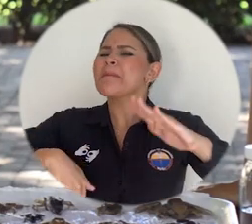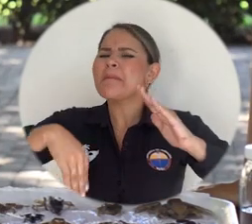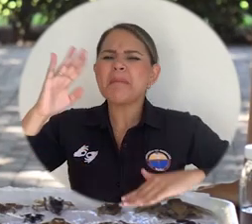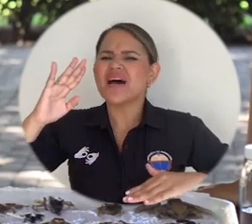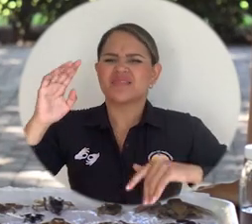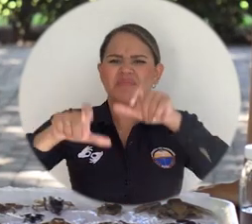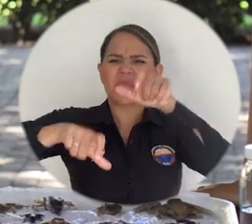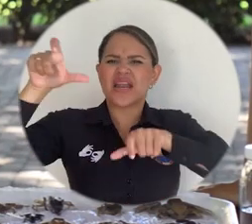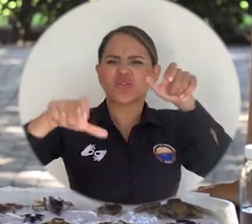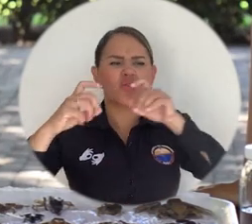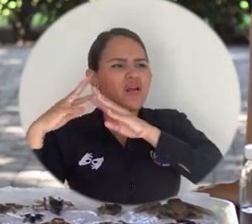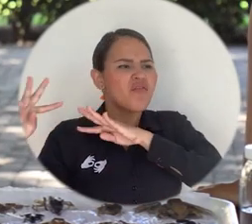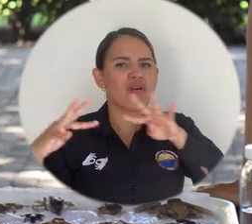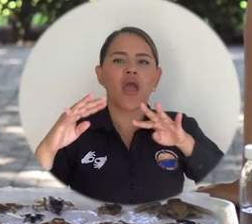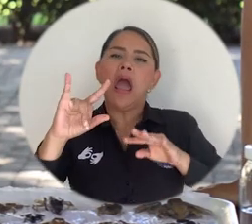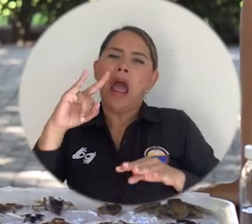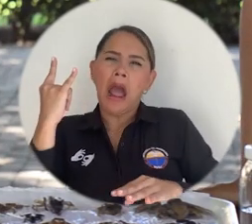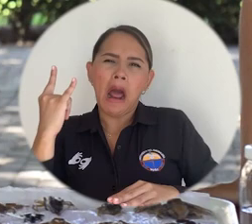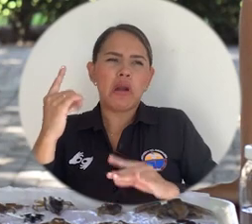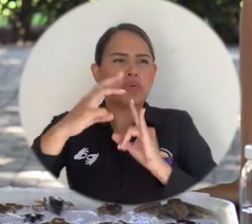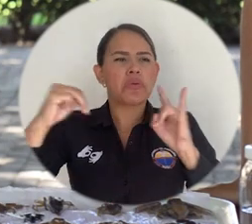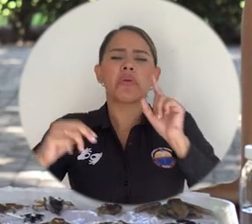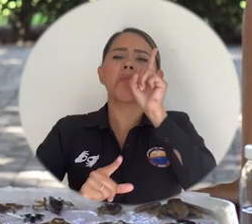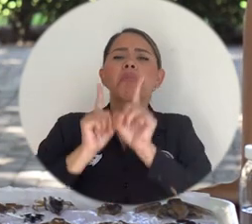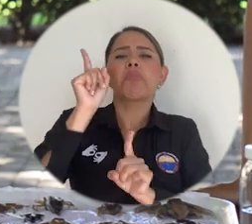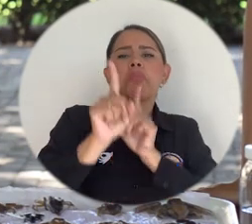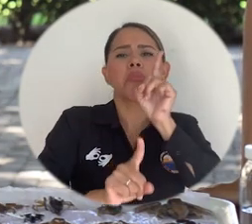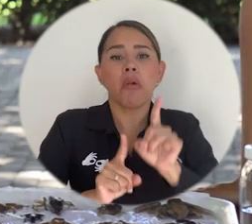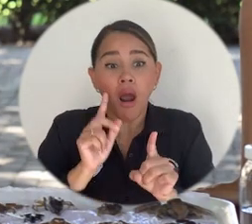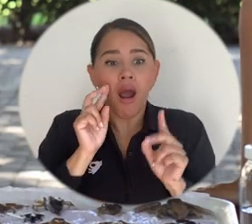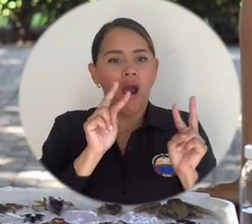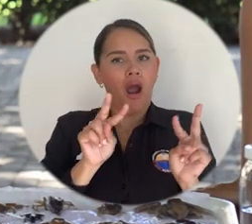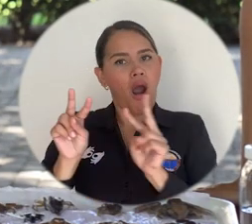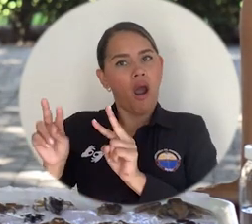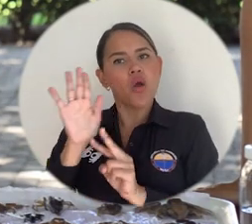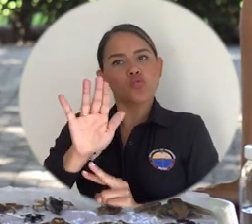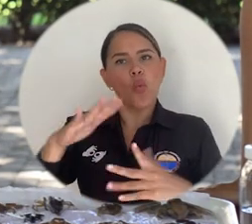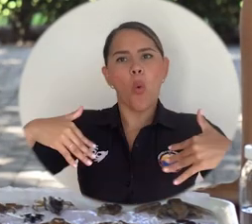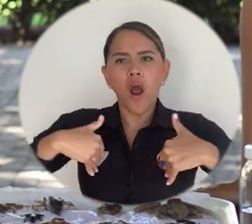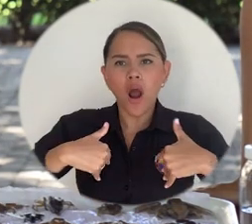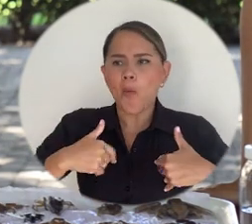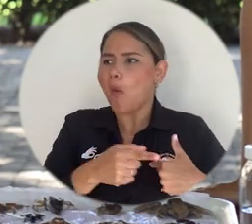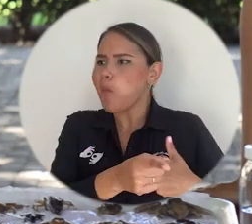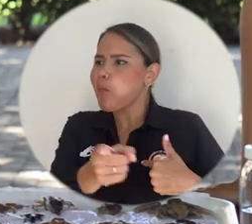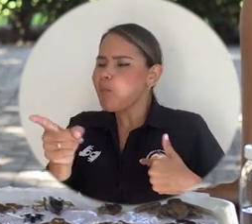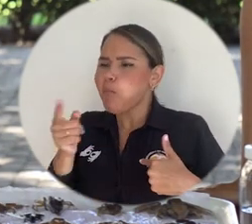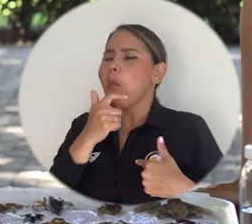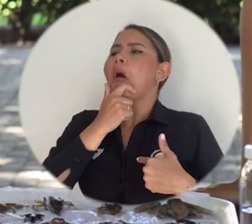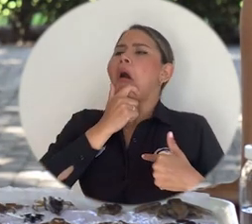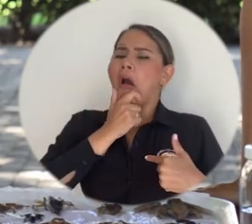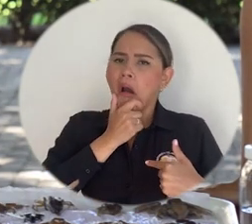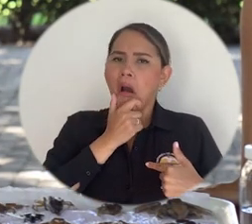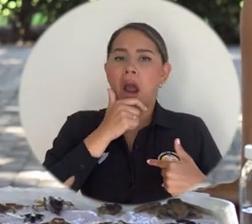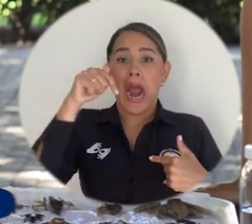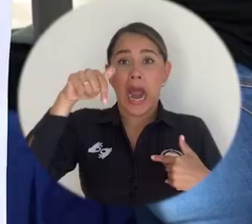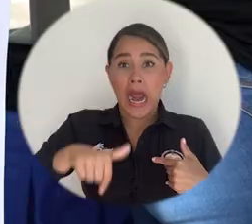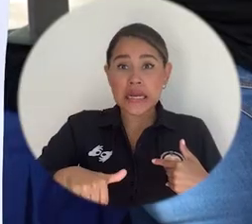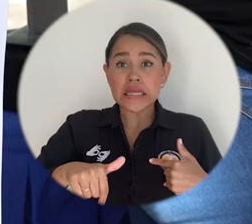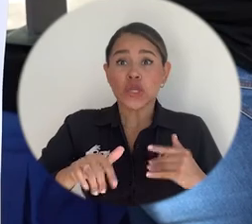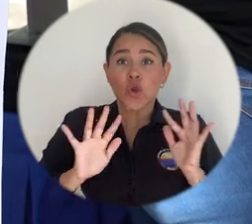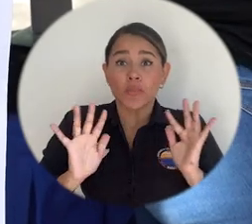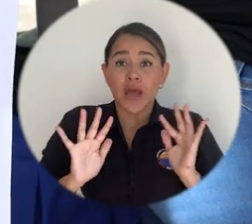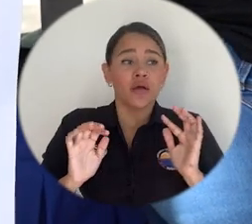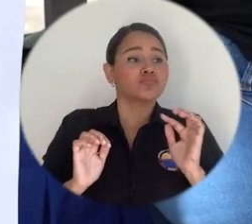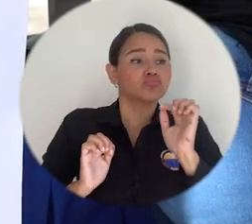sobre todo para que todas las personas que visitan nuestra universidad conozcan nuestras especies que tenemos no solamente aquí,